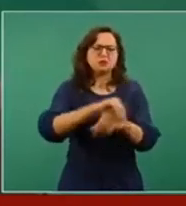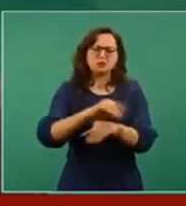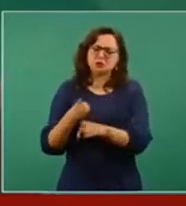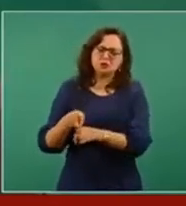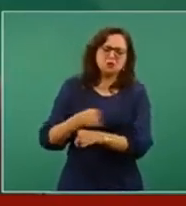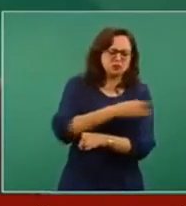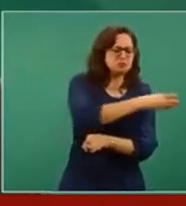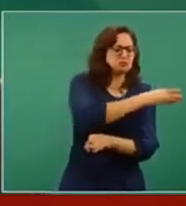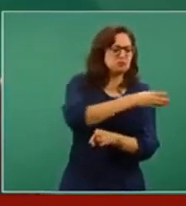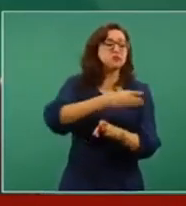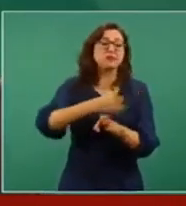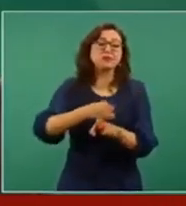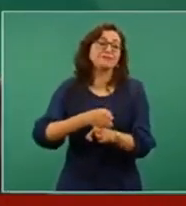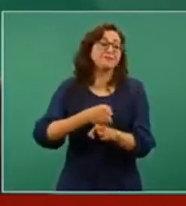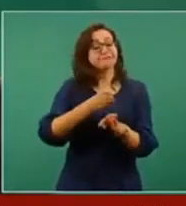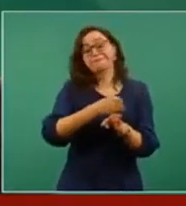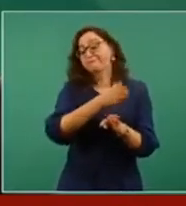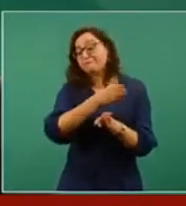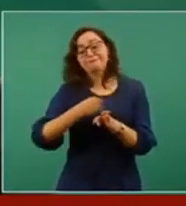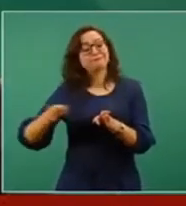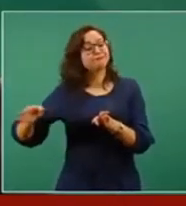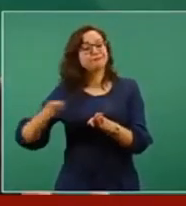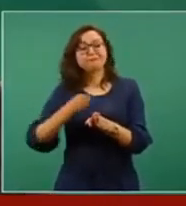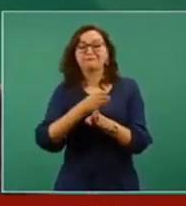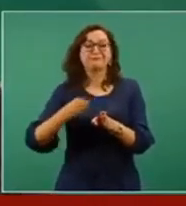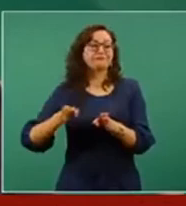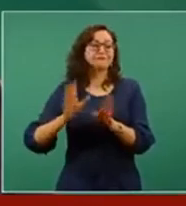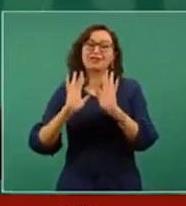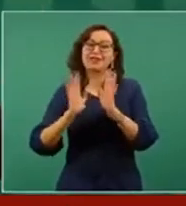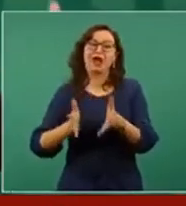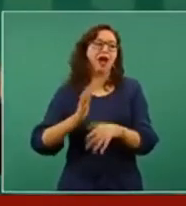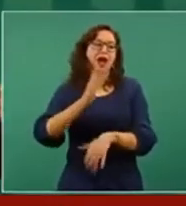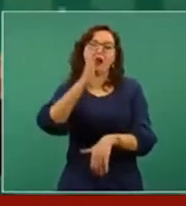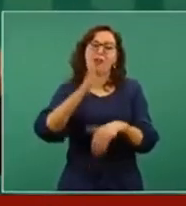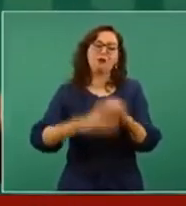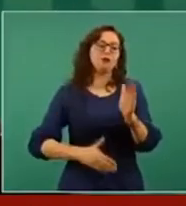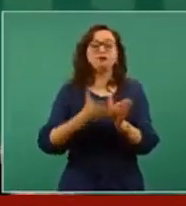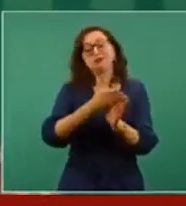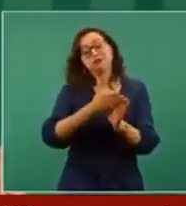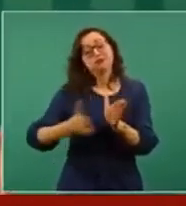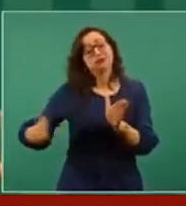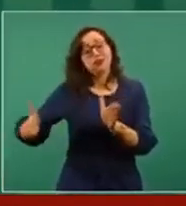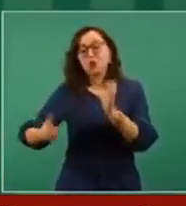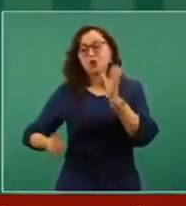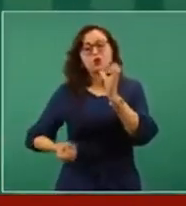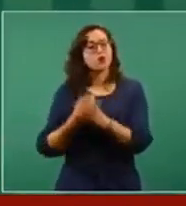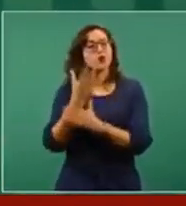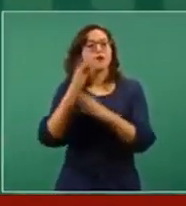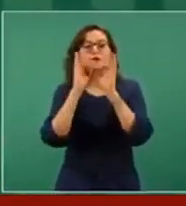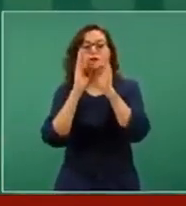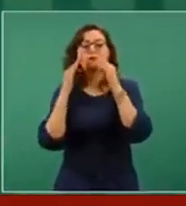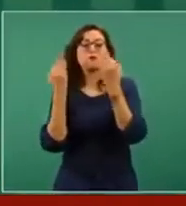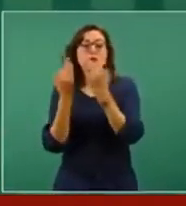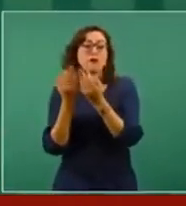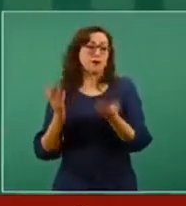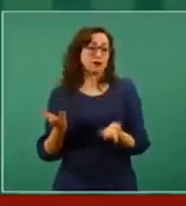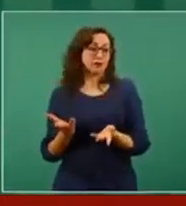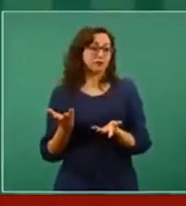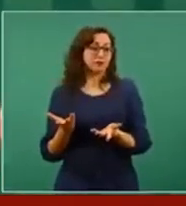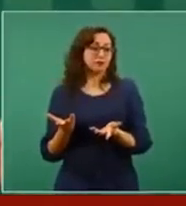terminó y en ese tiempo, pues tú firmaste